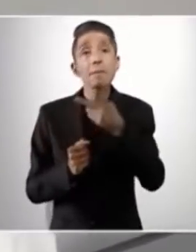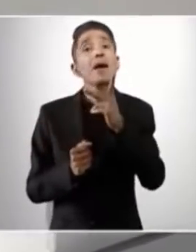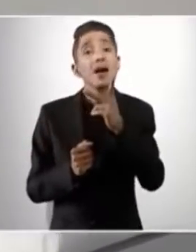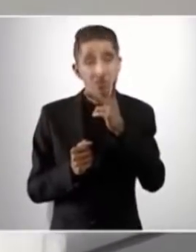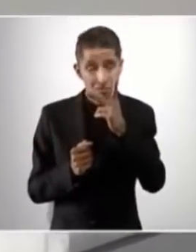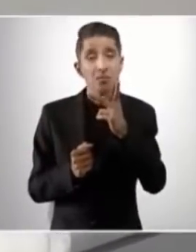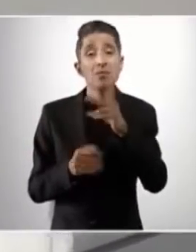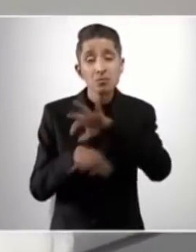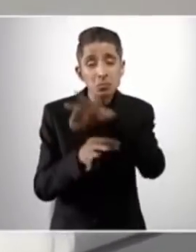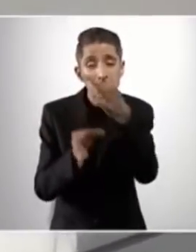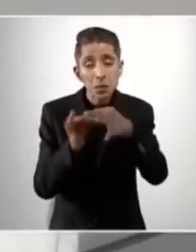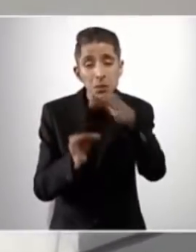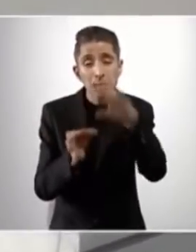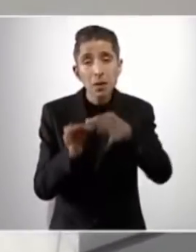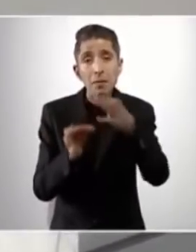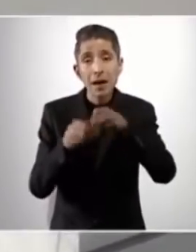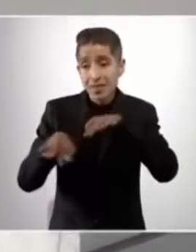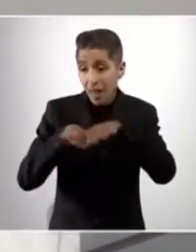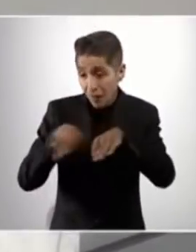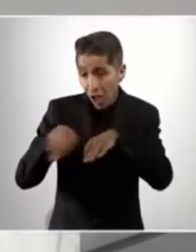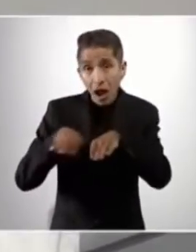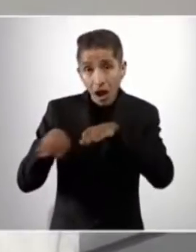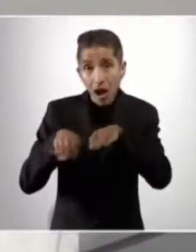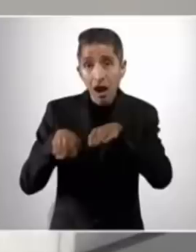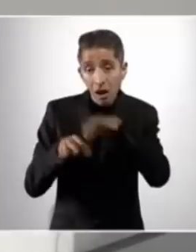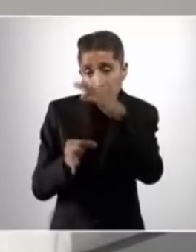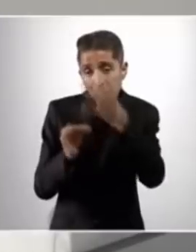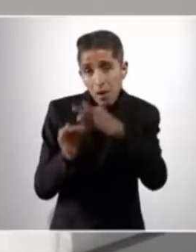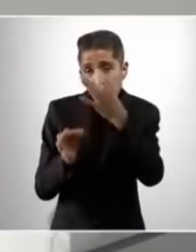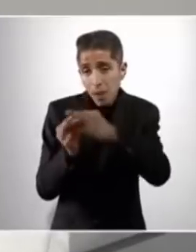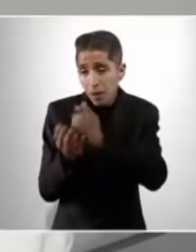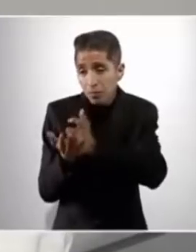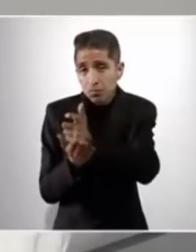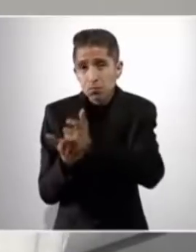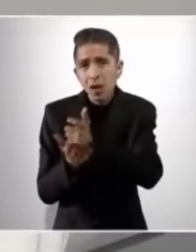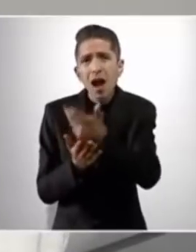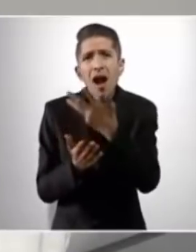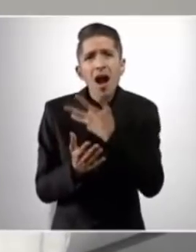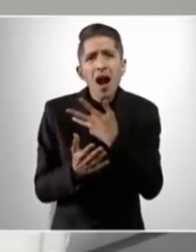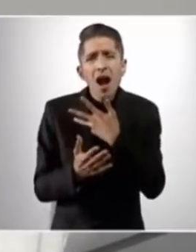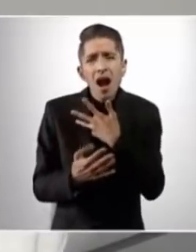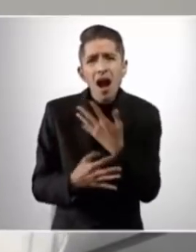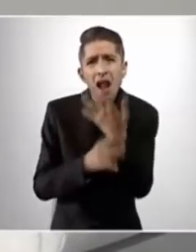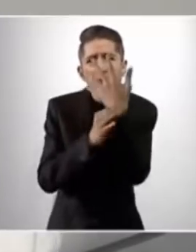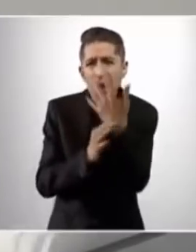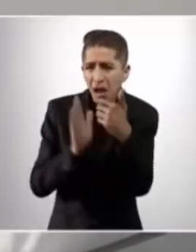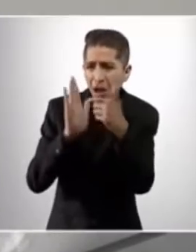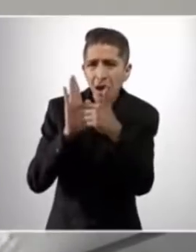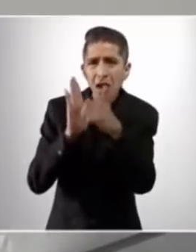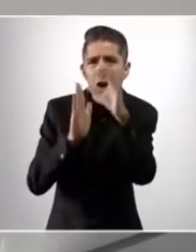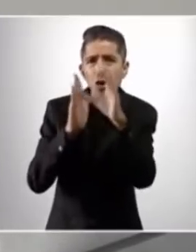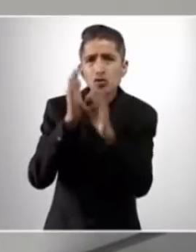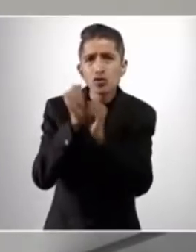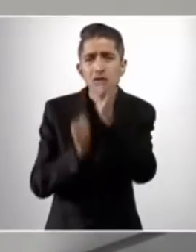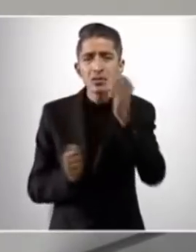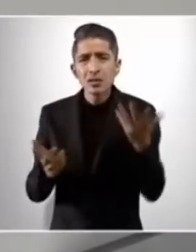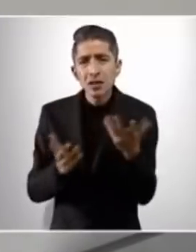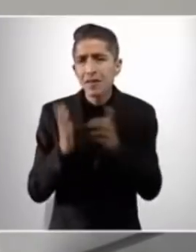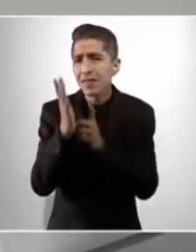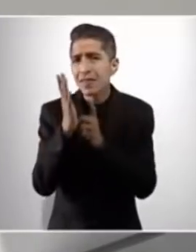puntualmente el trabajador. Está establecido en la Constitución. Es un derecho